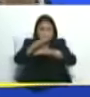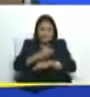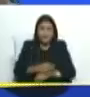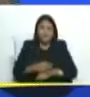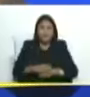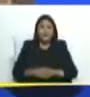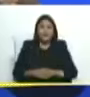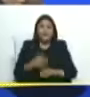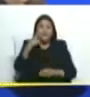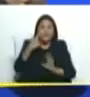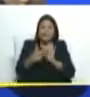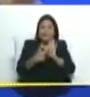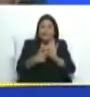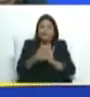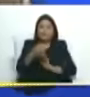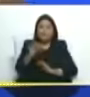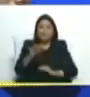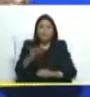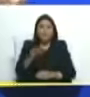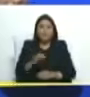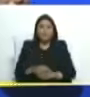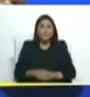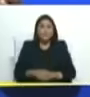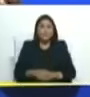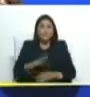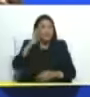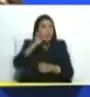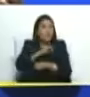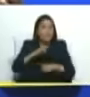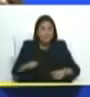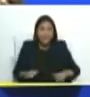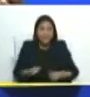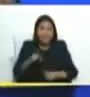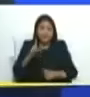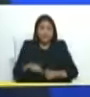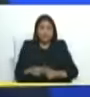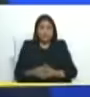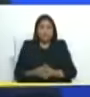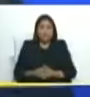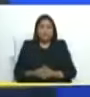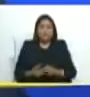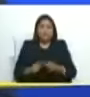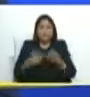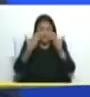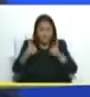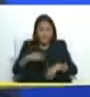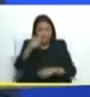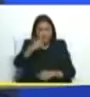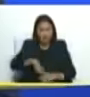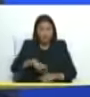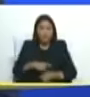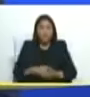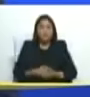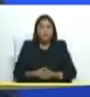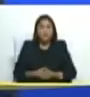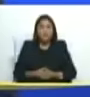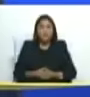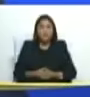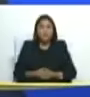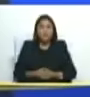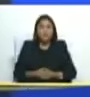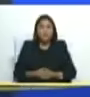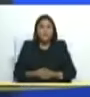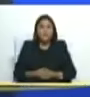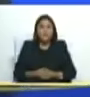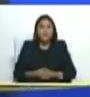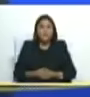de ejemplo para los militares para los civiles y fue